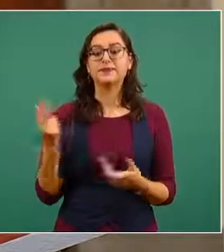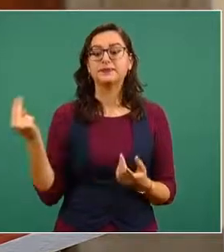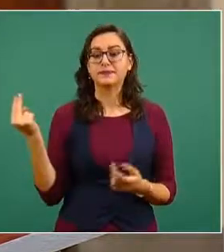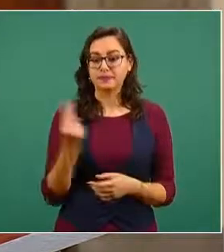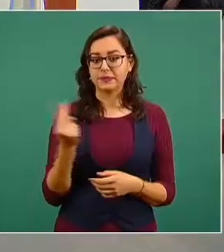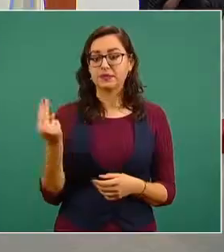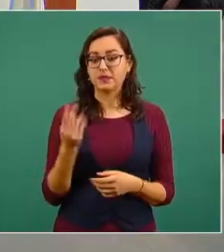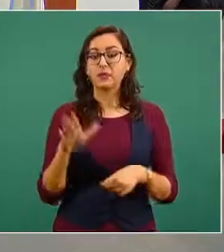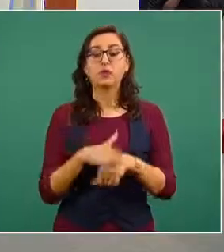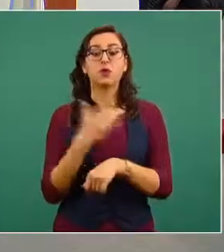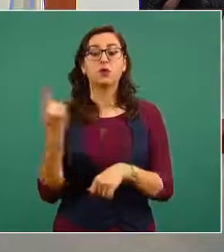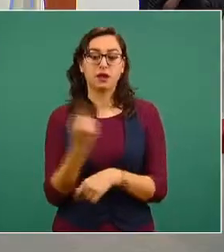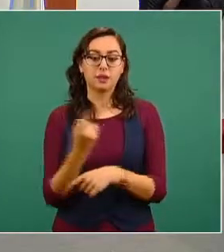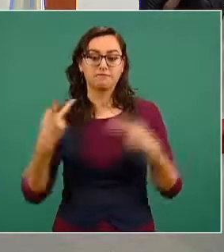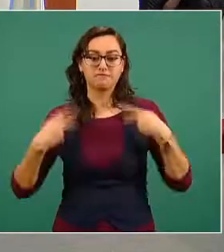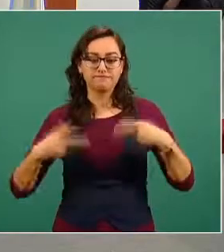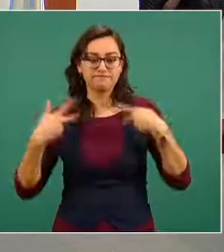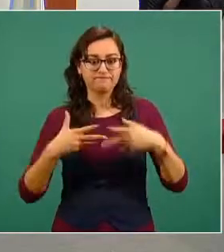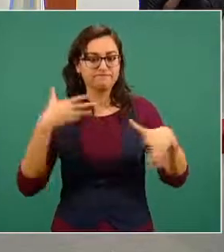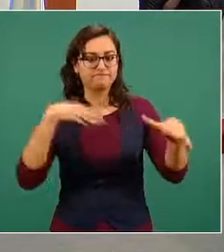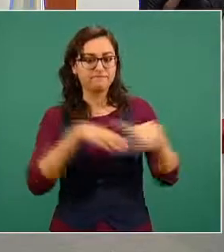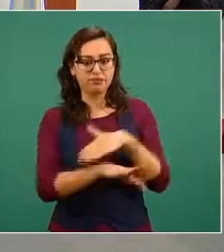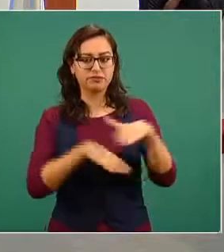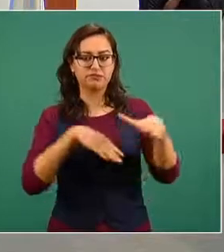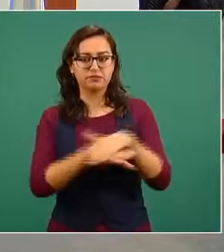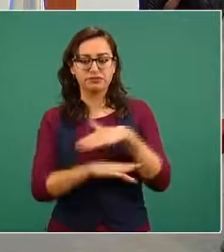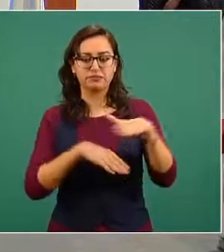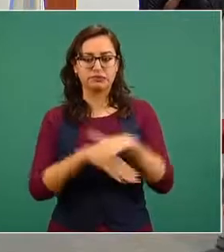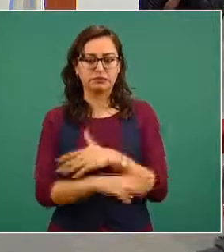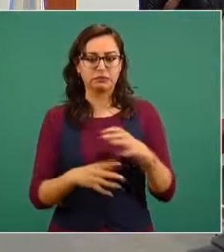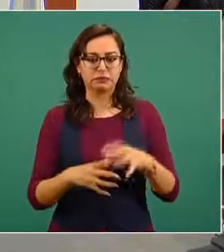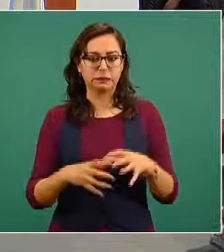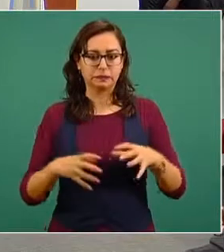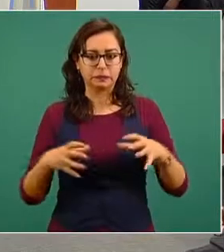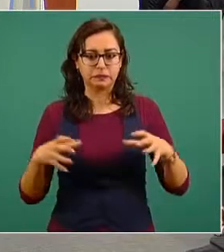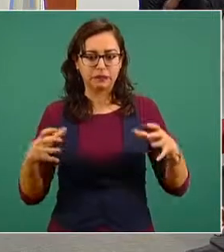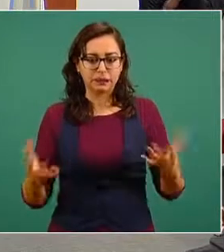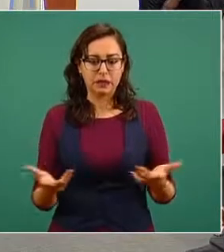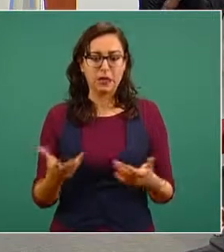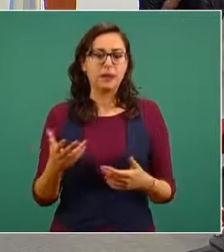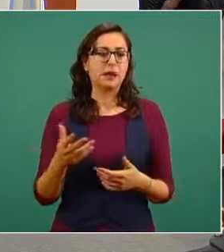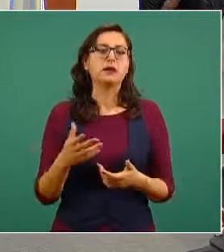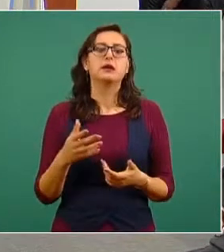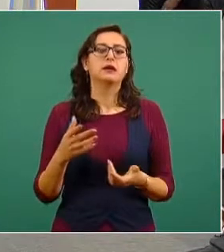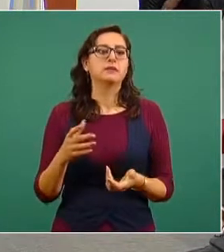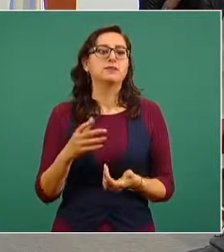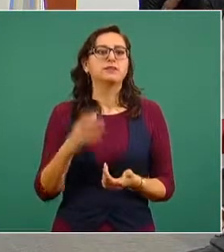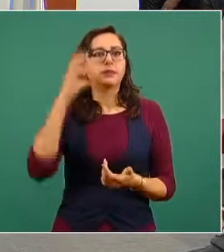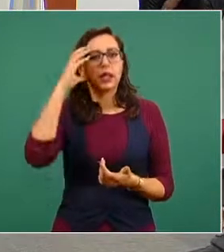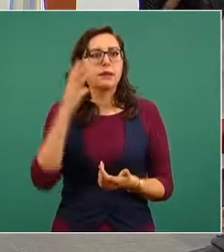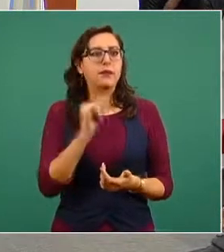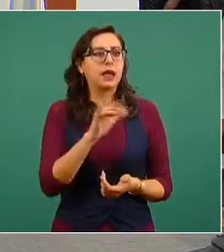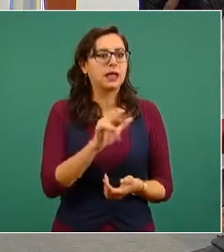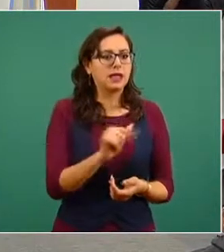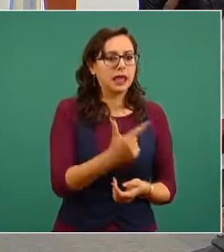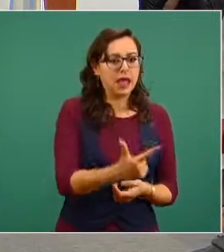hospitalizados en general y hospitalizados que requieren de